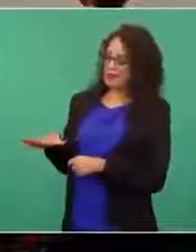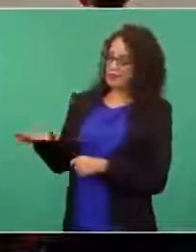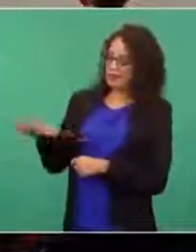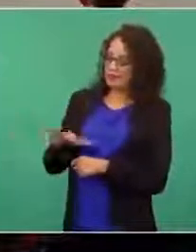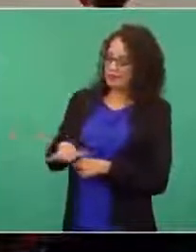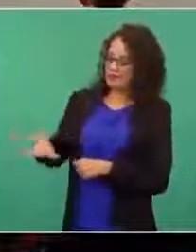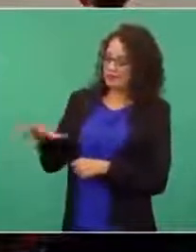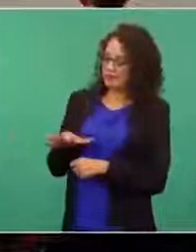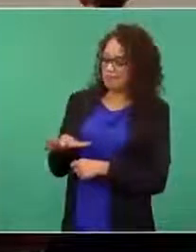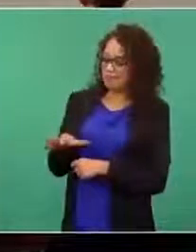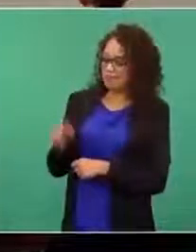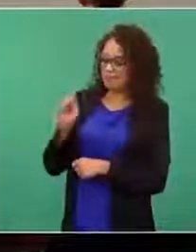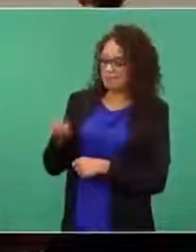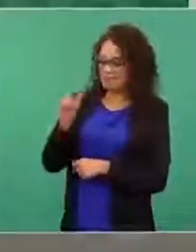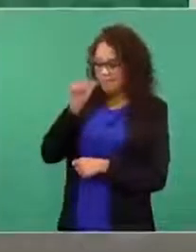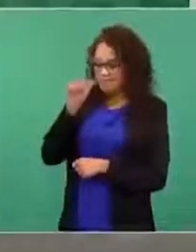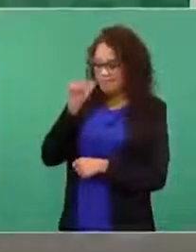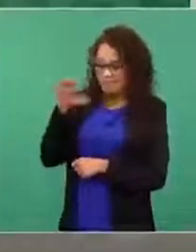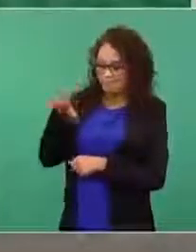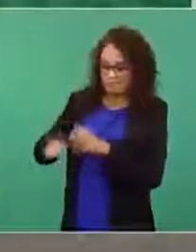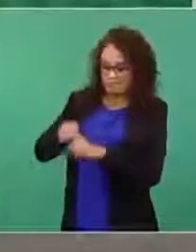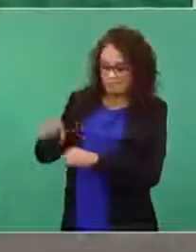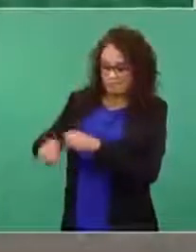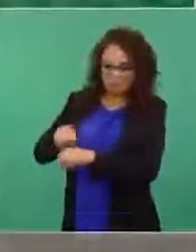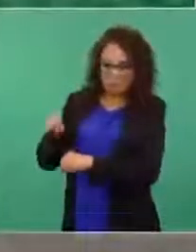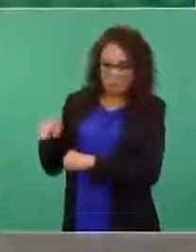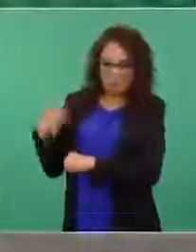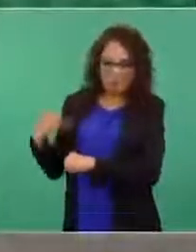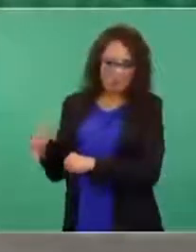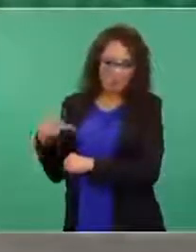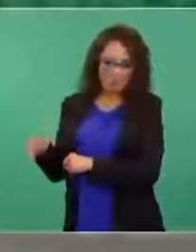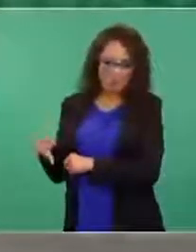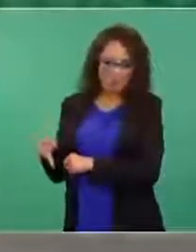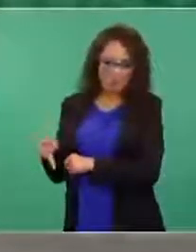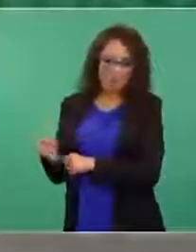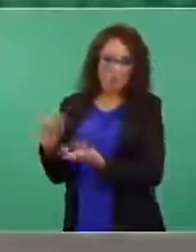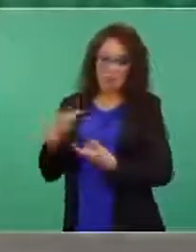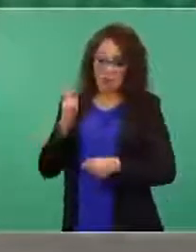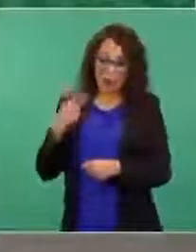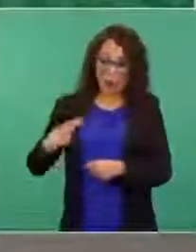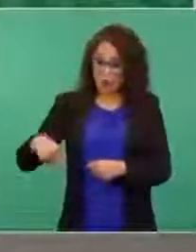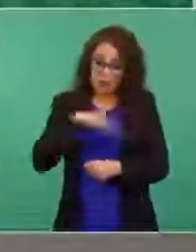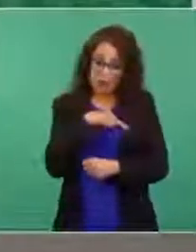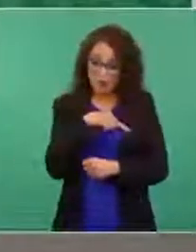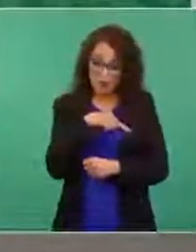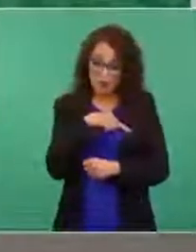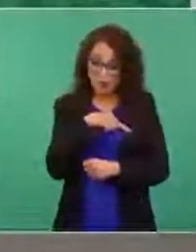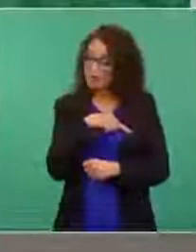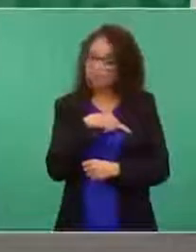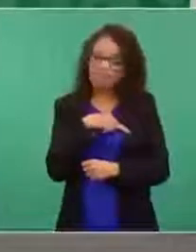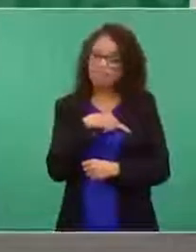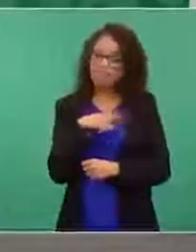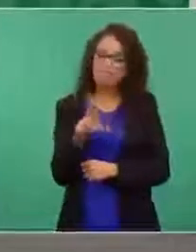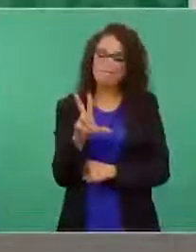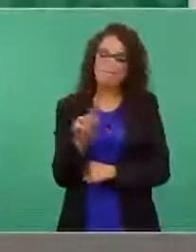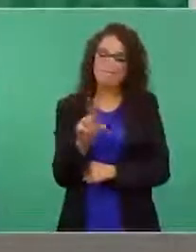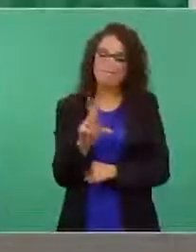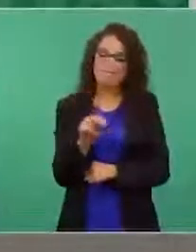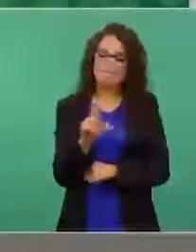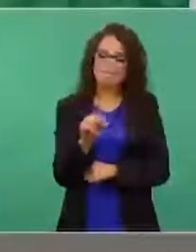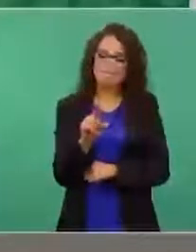nosotros no podemos dejar